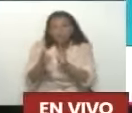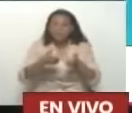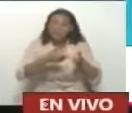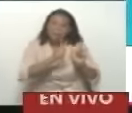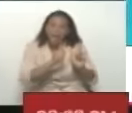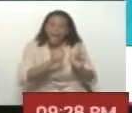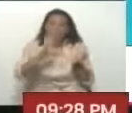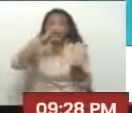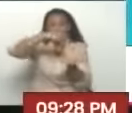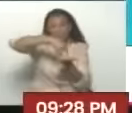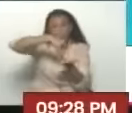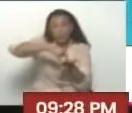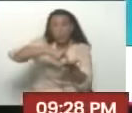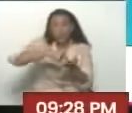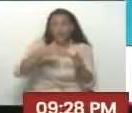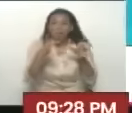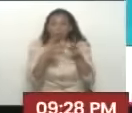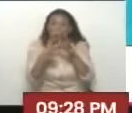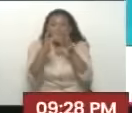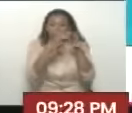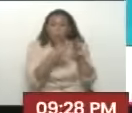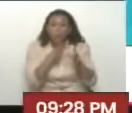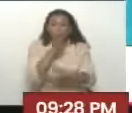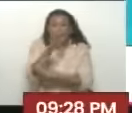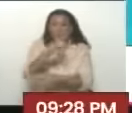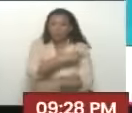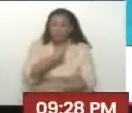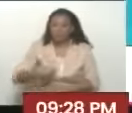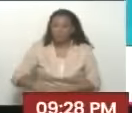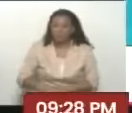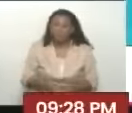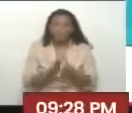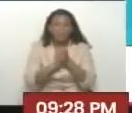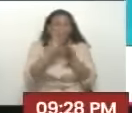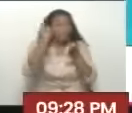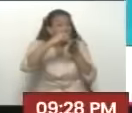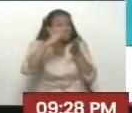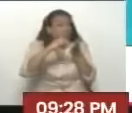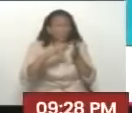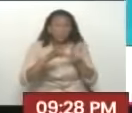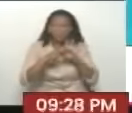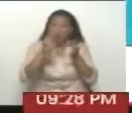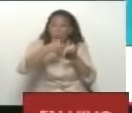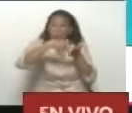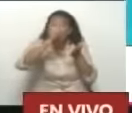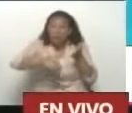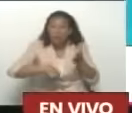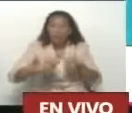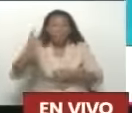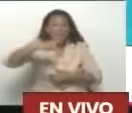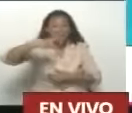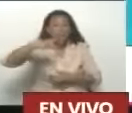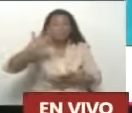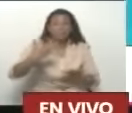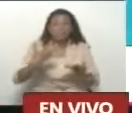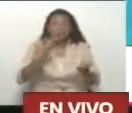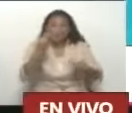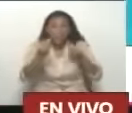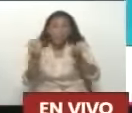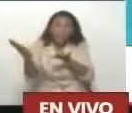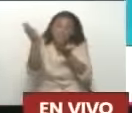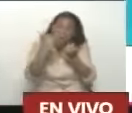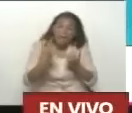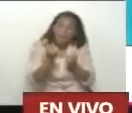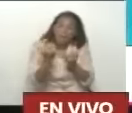en la China, presidiendo las comisiones. Bueno, amarra todo lo que hay que amarrar, firma todo lo que hay que firmar, trae